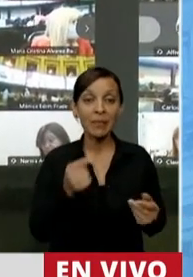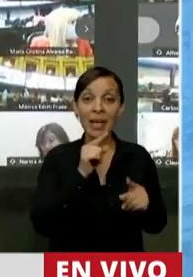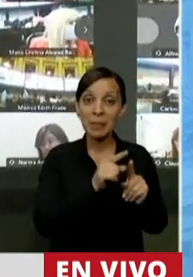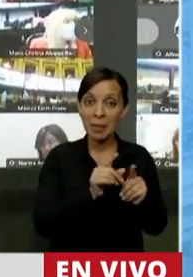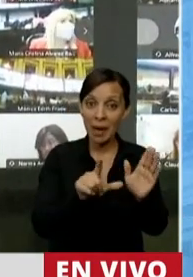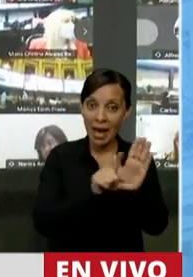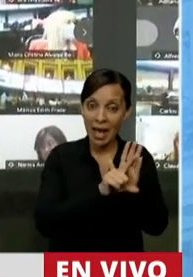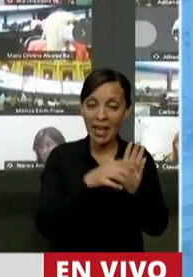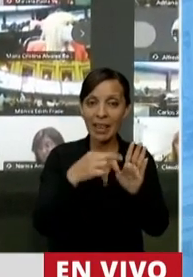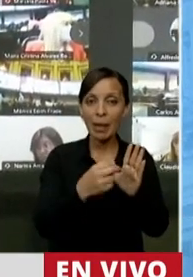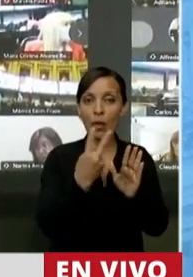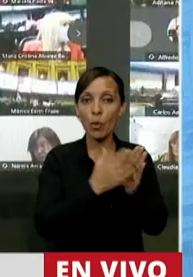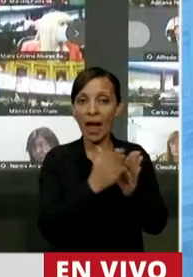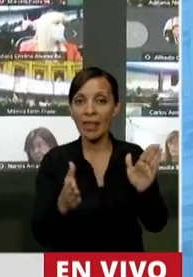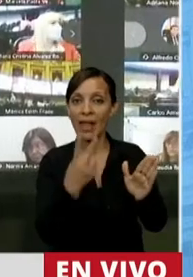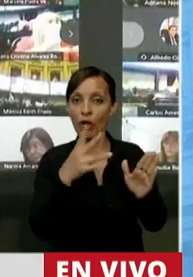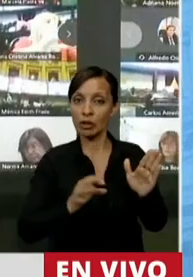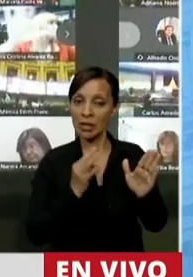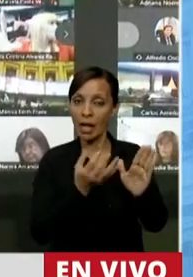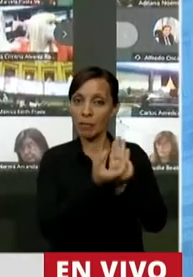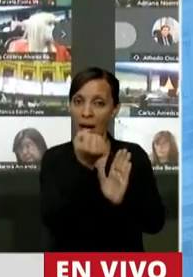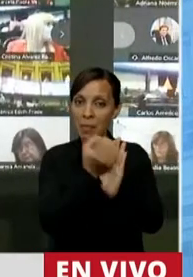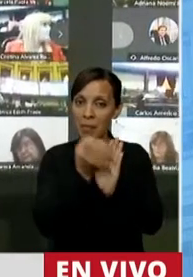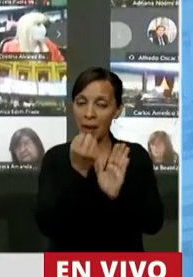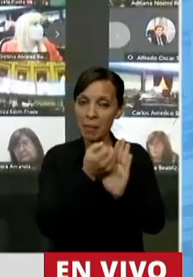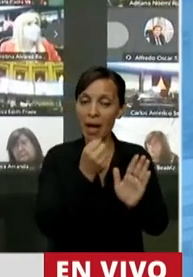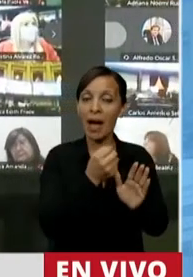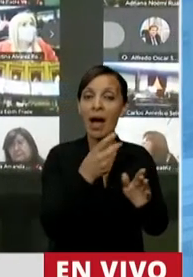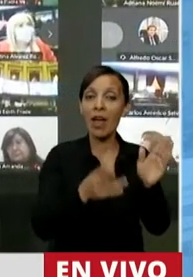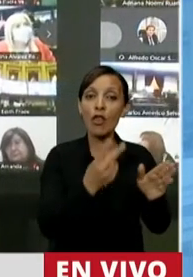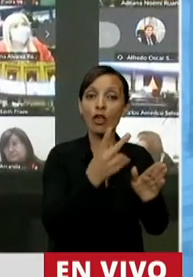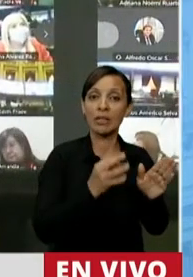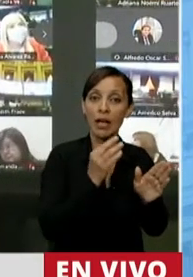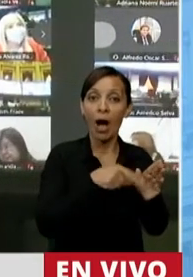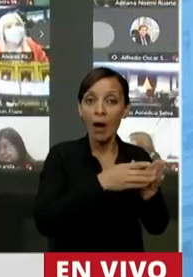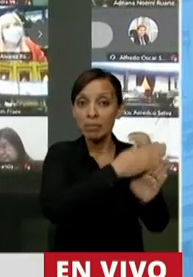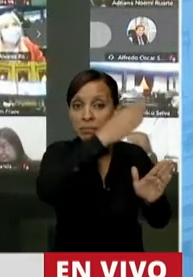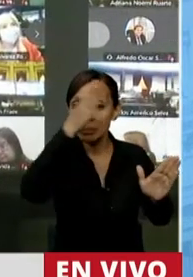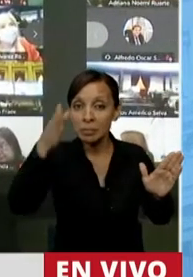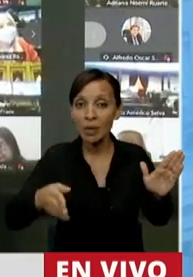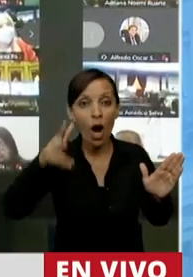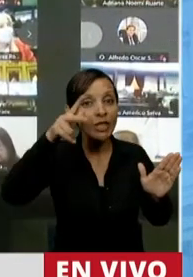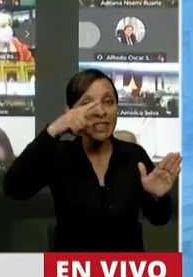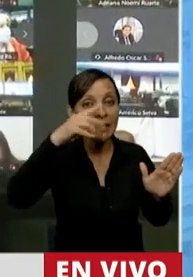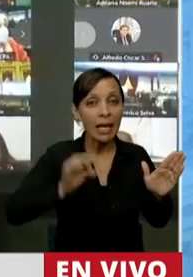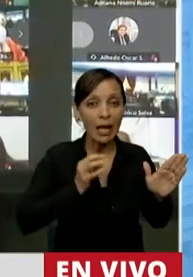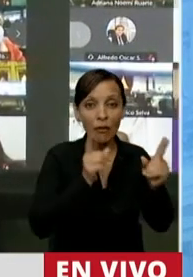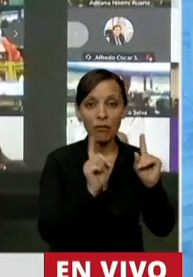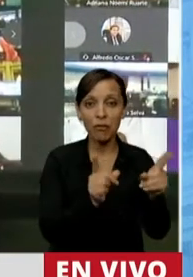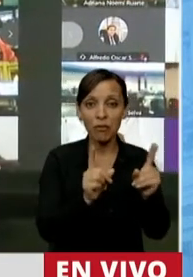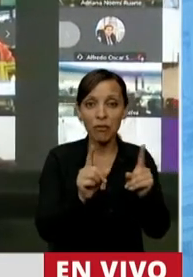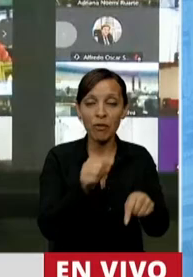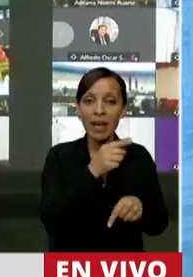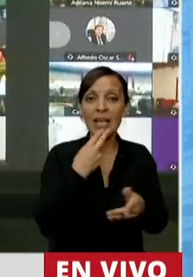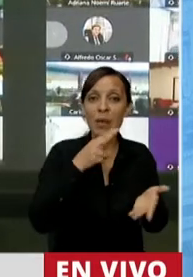agravar por dos años a los que más ganaban. Pasaron 87 años y hoy no solo es un impuesto que sigue